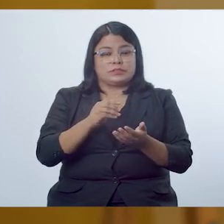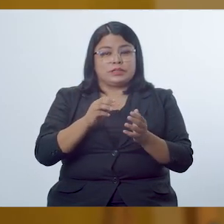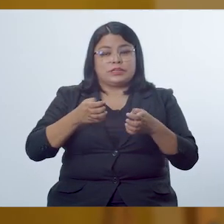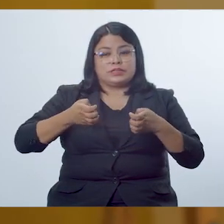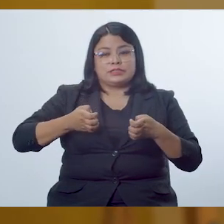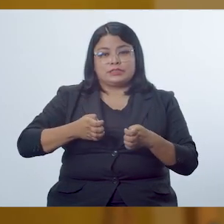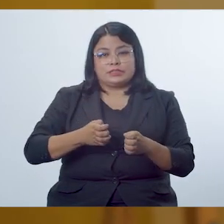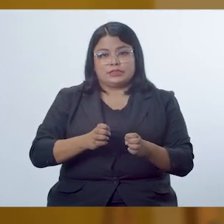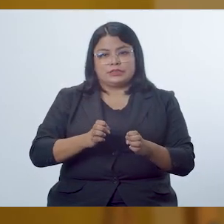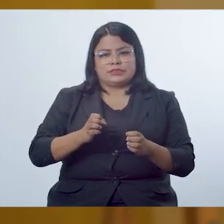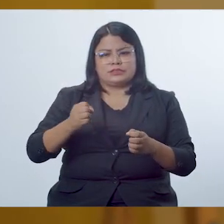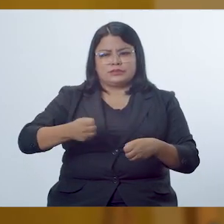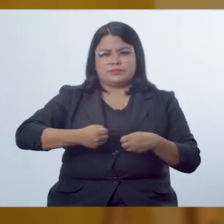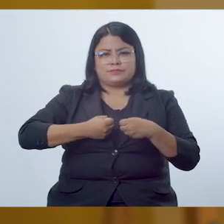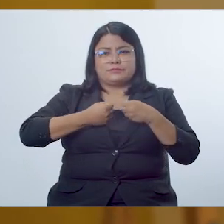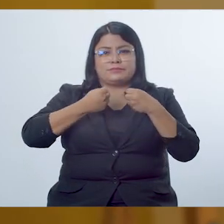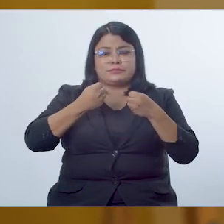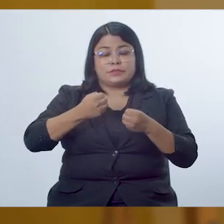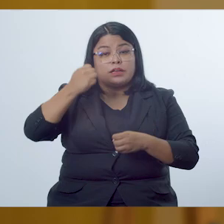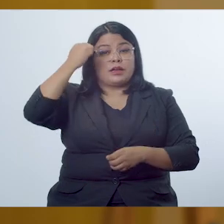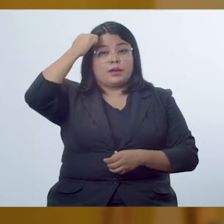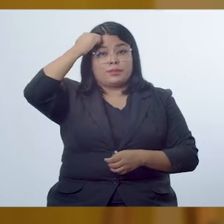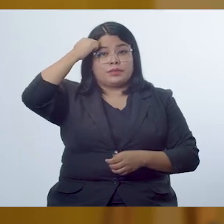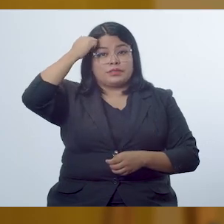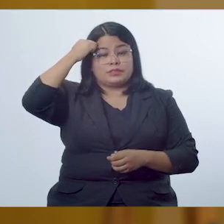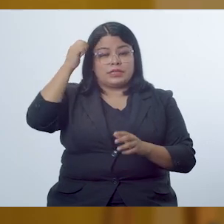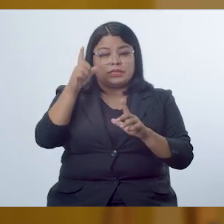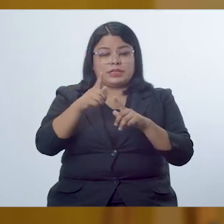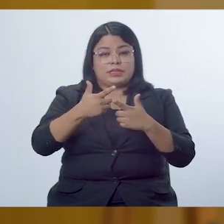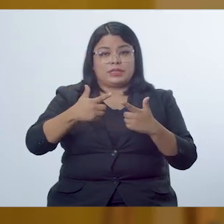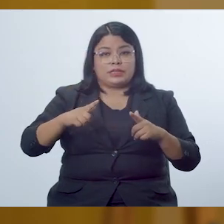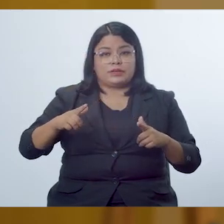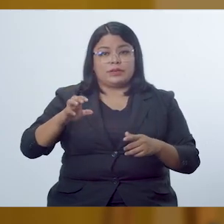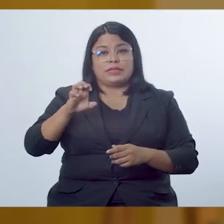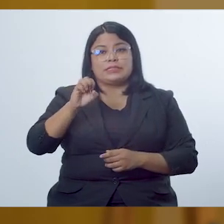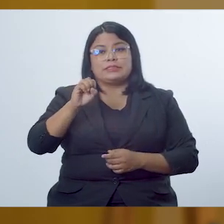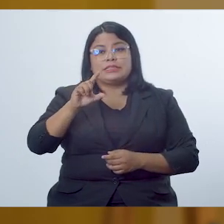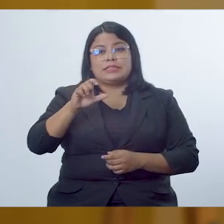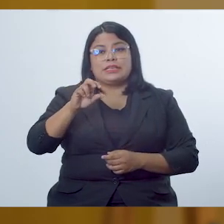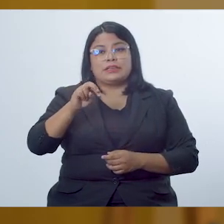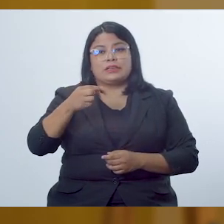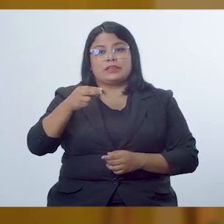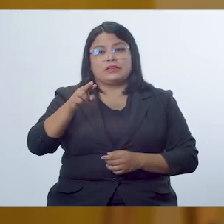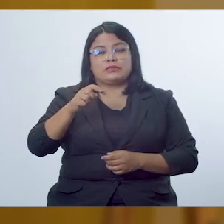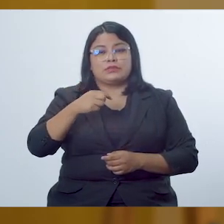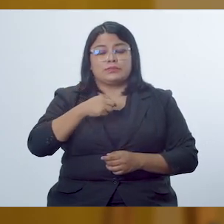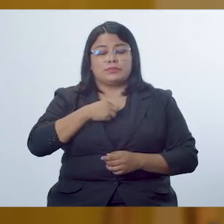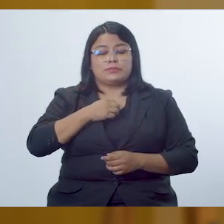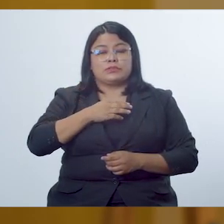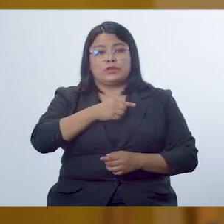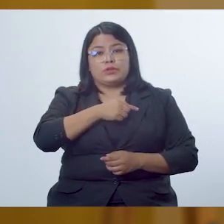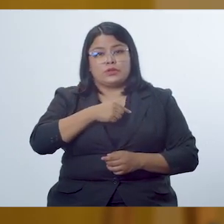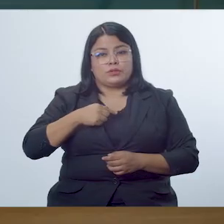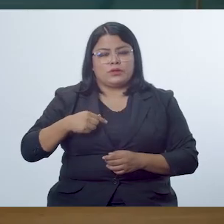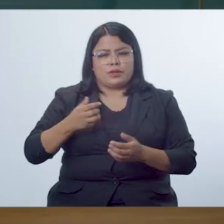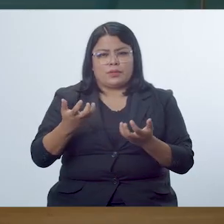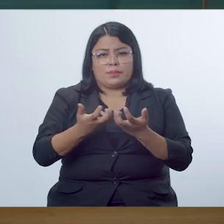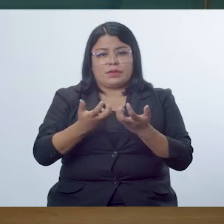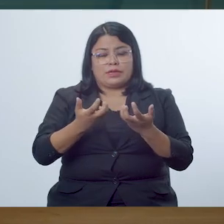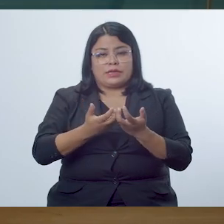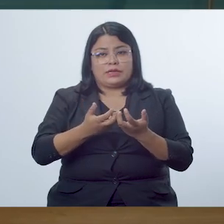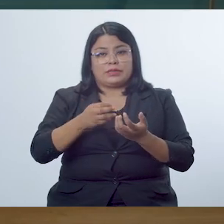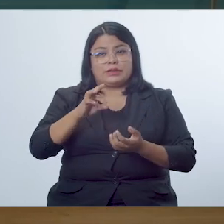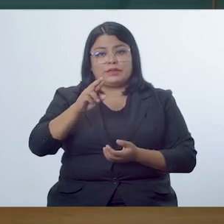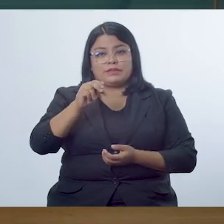la estrategia para el fortalecimiento de los aprendizajes de la lengua es lengua. Y yo soy Alondra Umazor y me acompaña